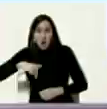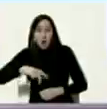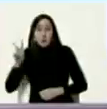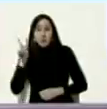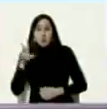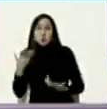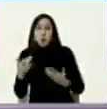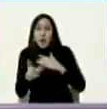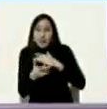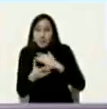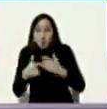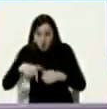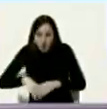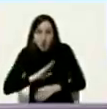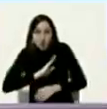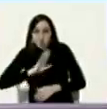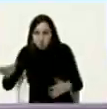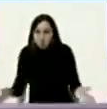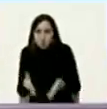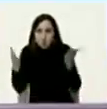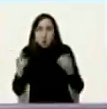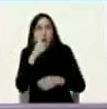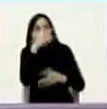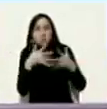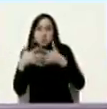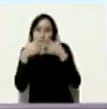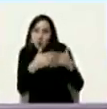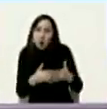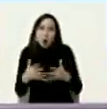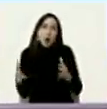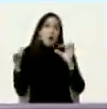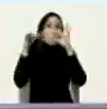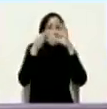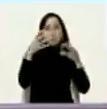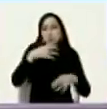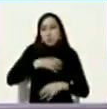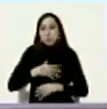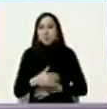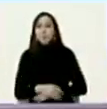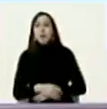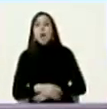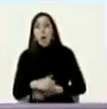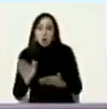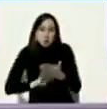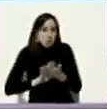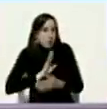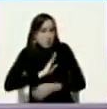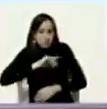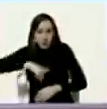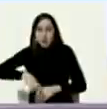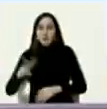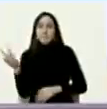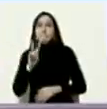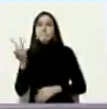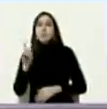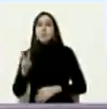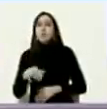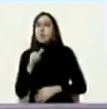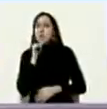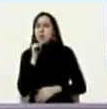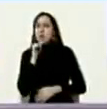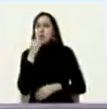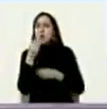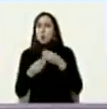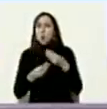dependencia de repuestos estadounidenses y de creación de nuestras propias soluciones tecnológicas y quien lo está haciendo